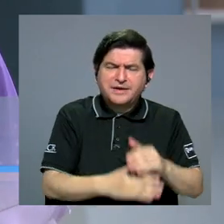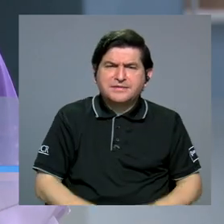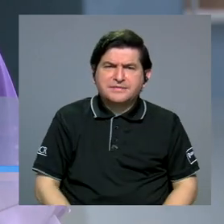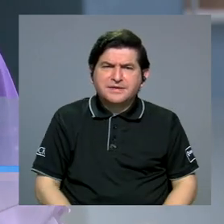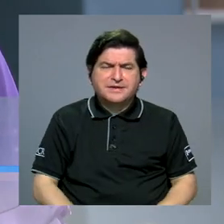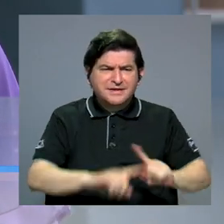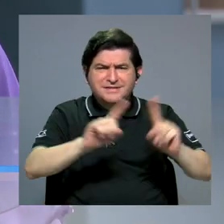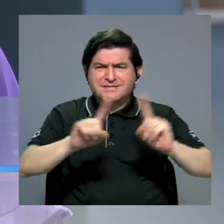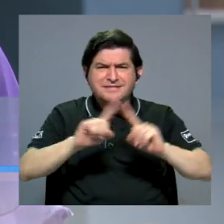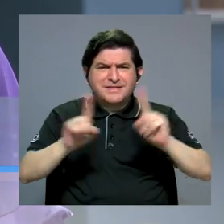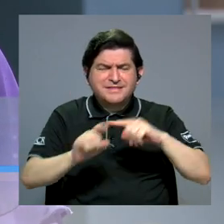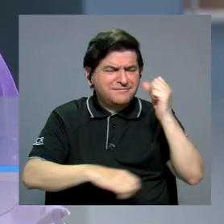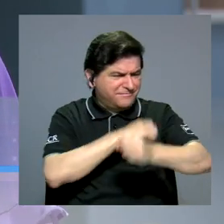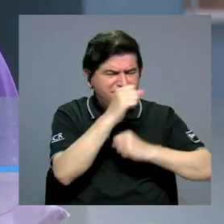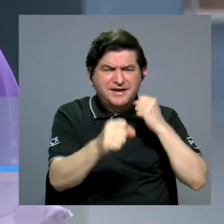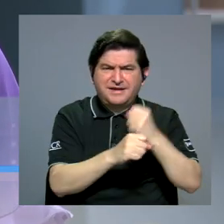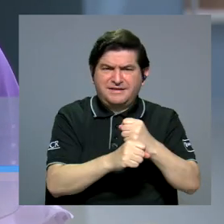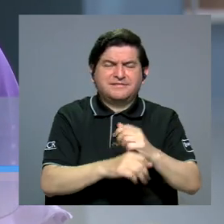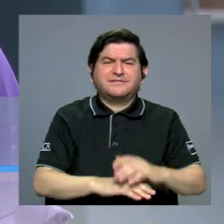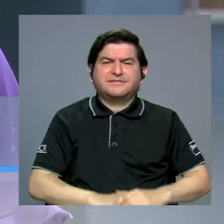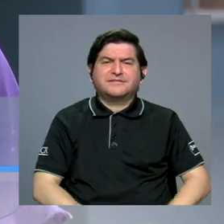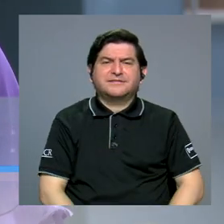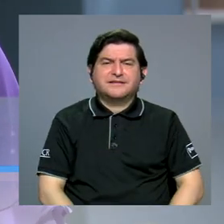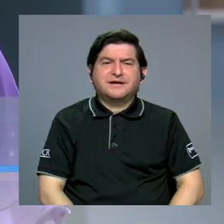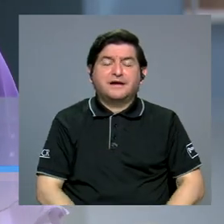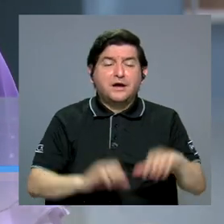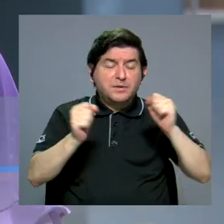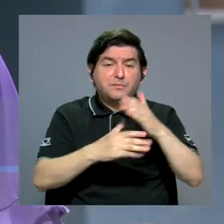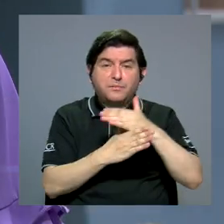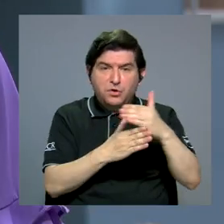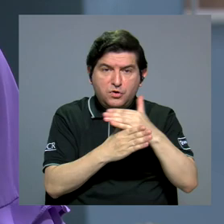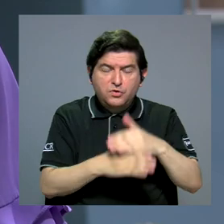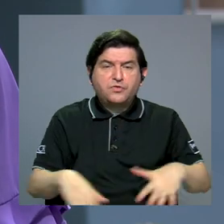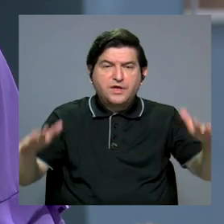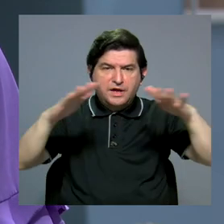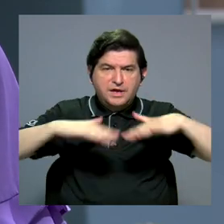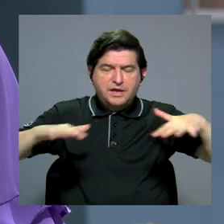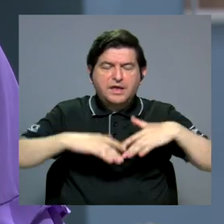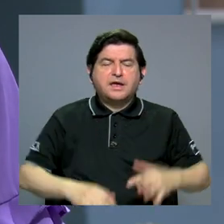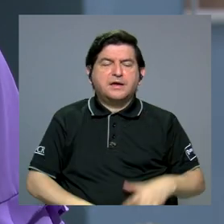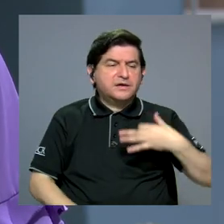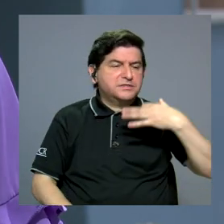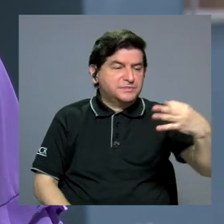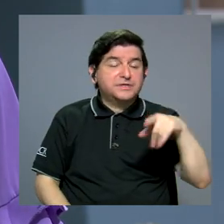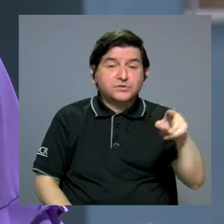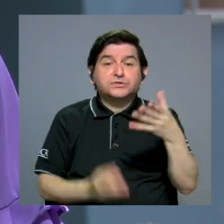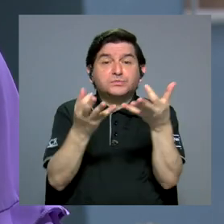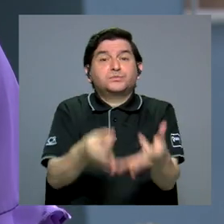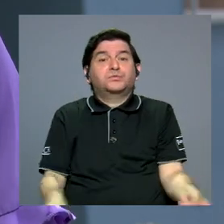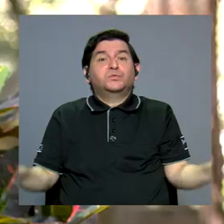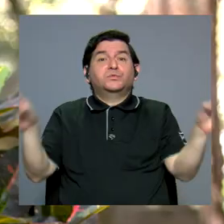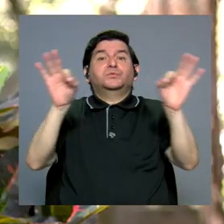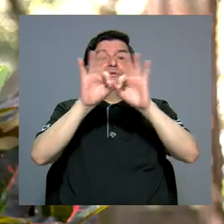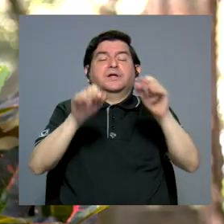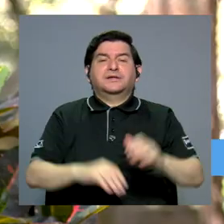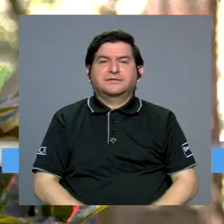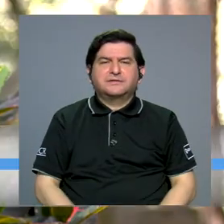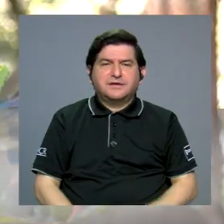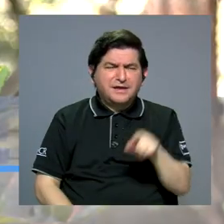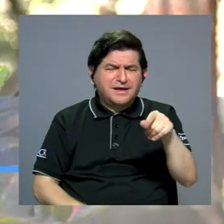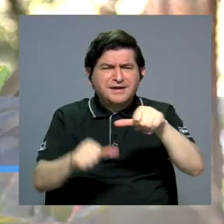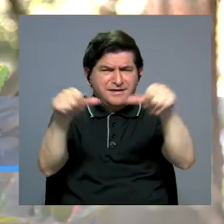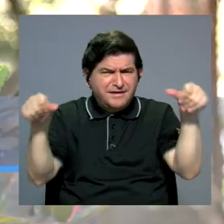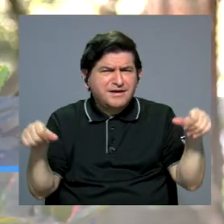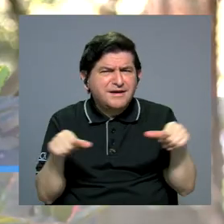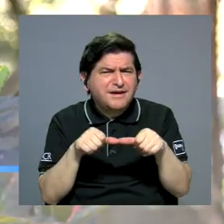generaciones de distintas edades, ¿verdad? Valga la redundancia, puedan compartir en espacios cotidianos, se vuelve fundamental. En